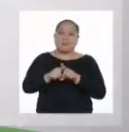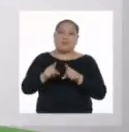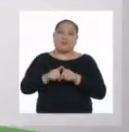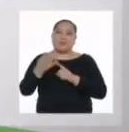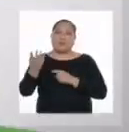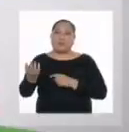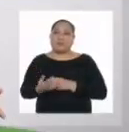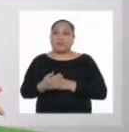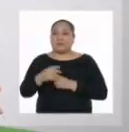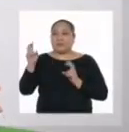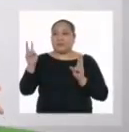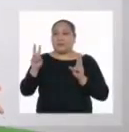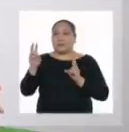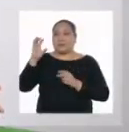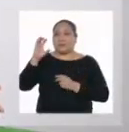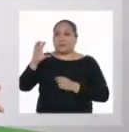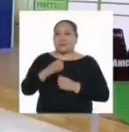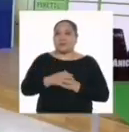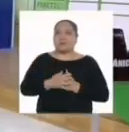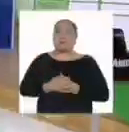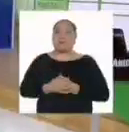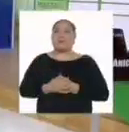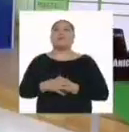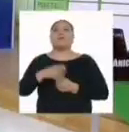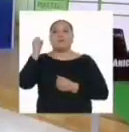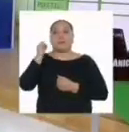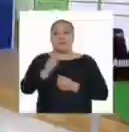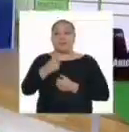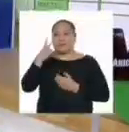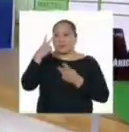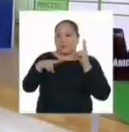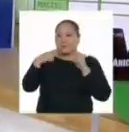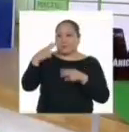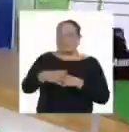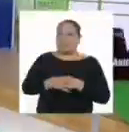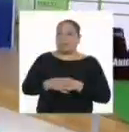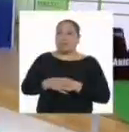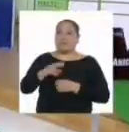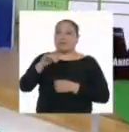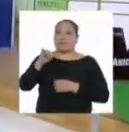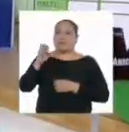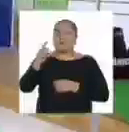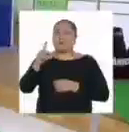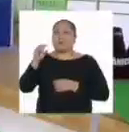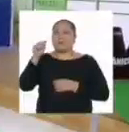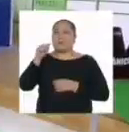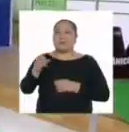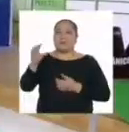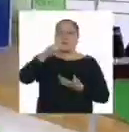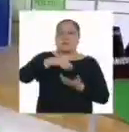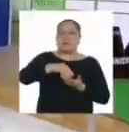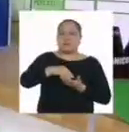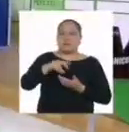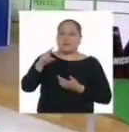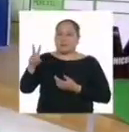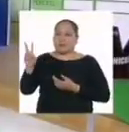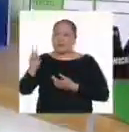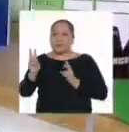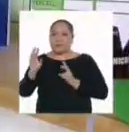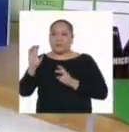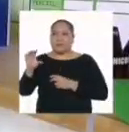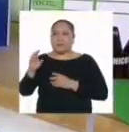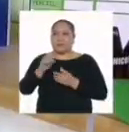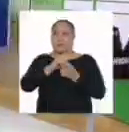disolución de vitamina C sintética. Sí. Vimos que cuando echamos yodo a una muestra que contiene vitamina C,